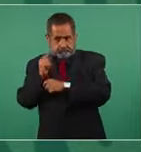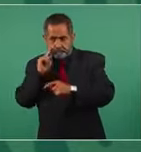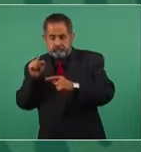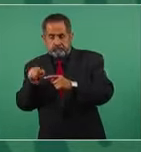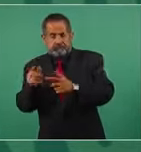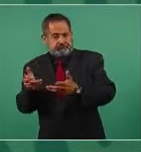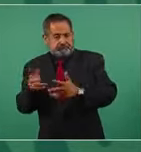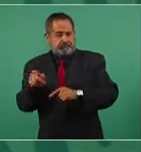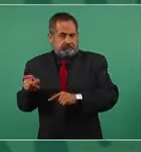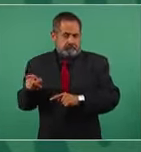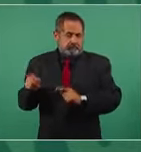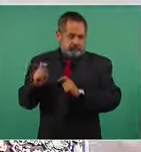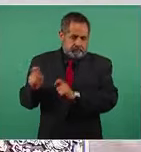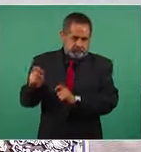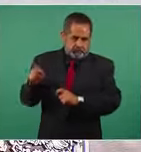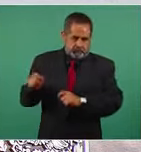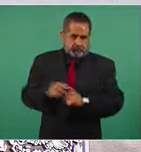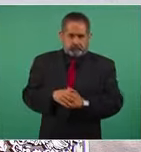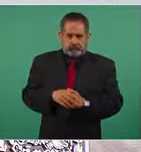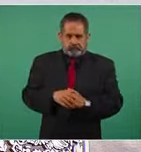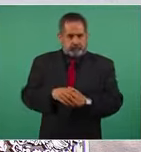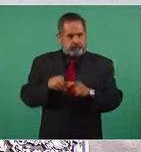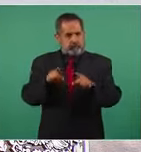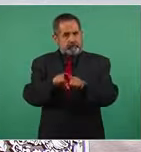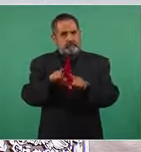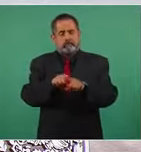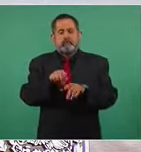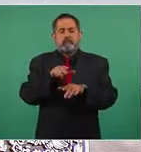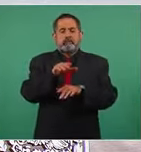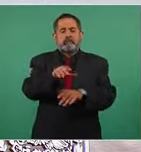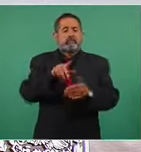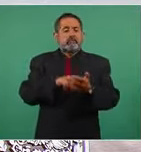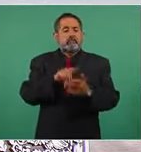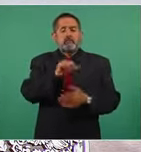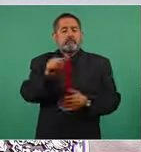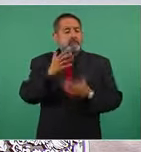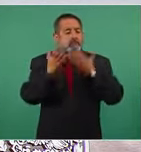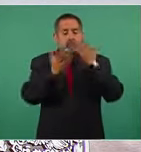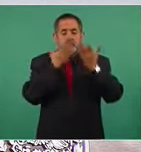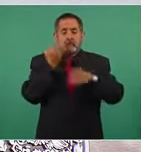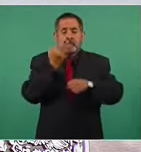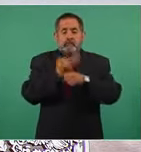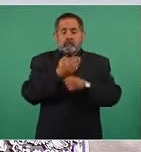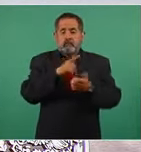atendiendo, lo mismo en el caso de los estudiantes